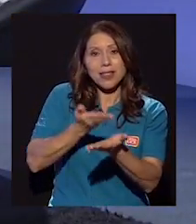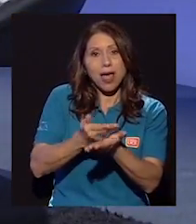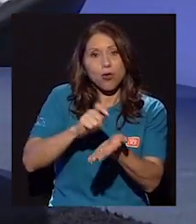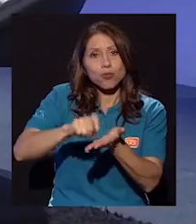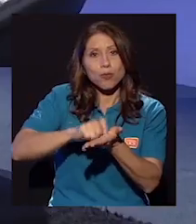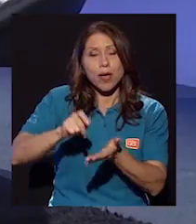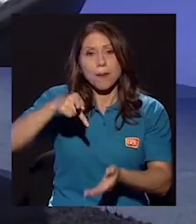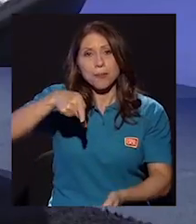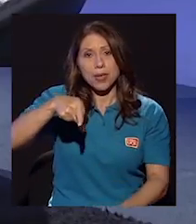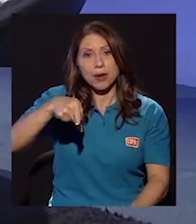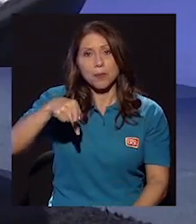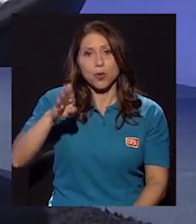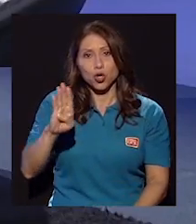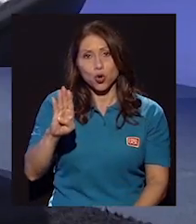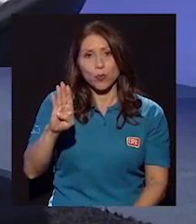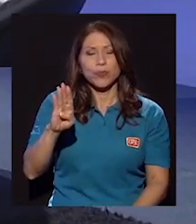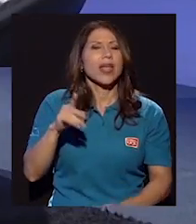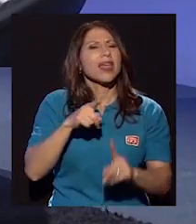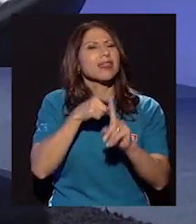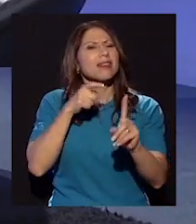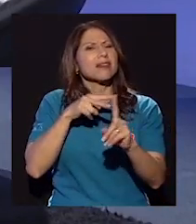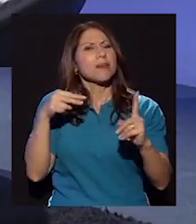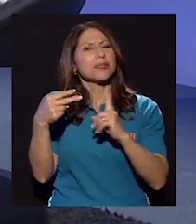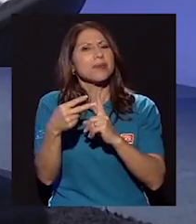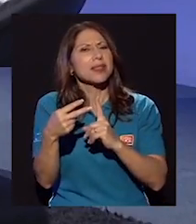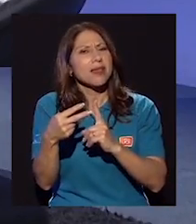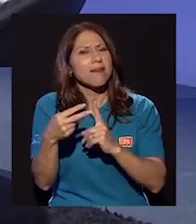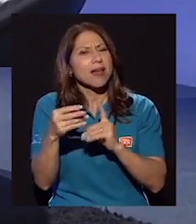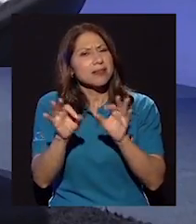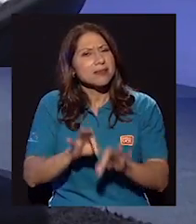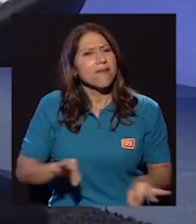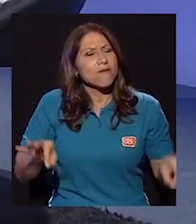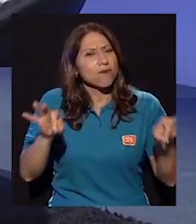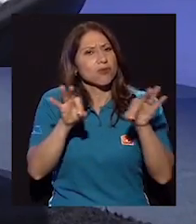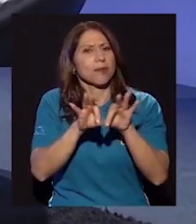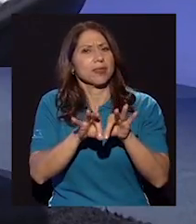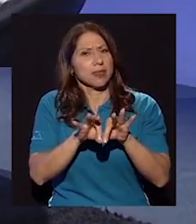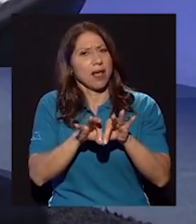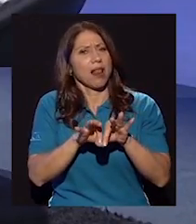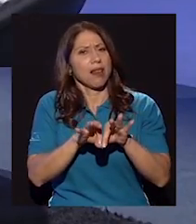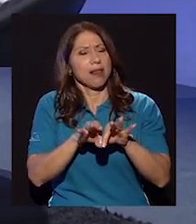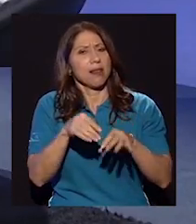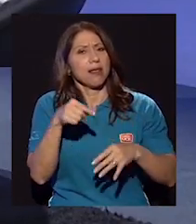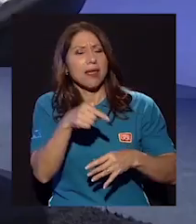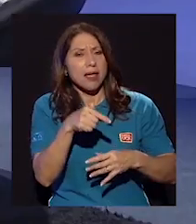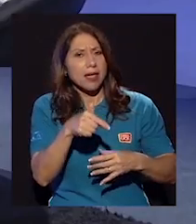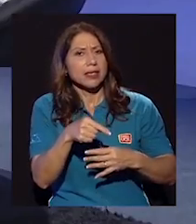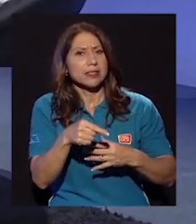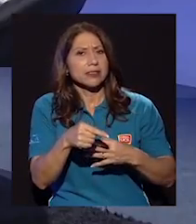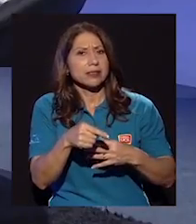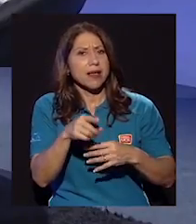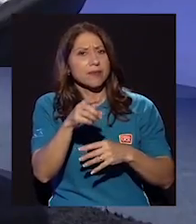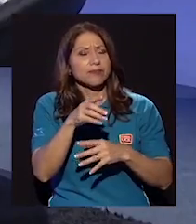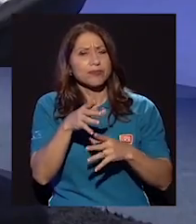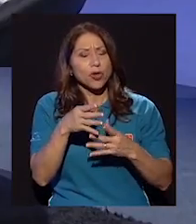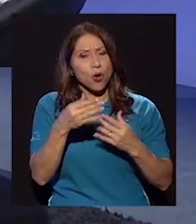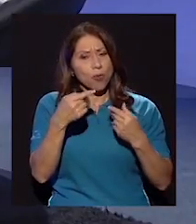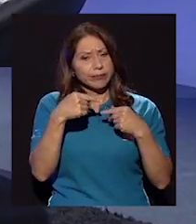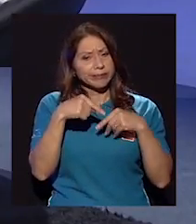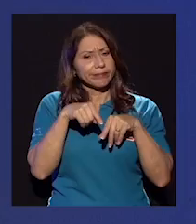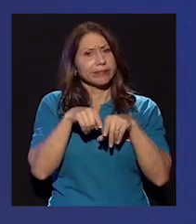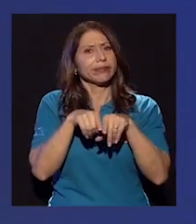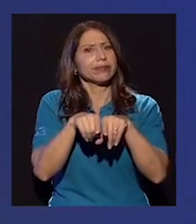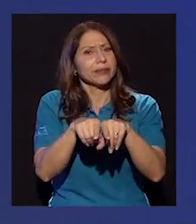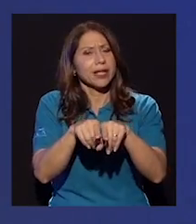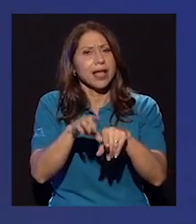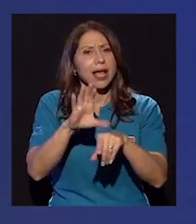perspectiva es tan fundamental esa intromisión casi a manera transversal en la música, de